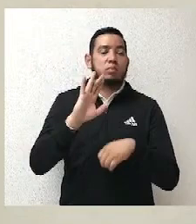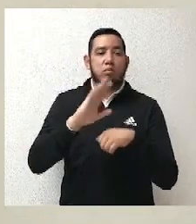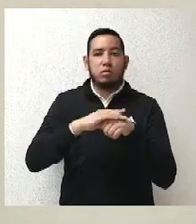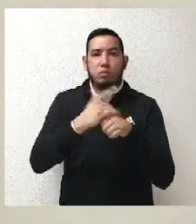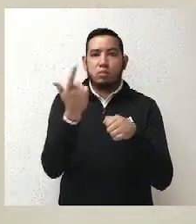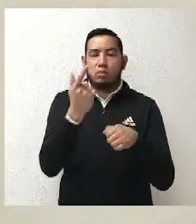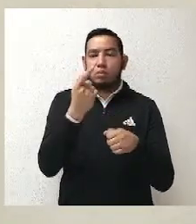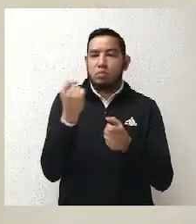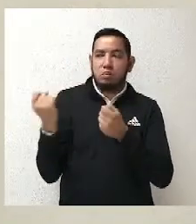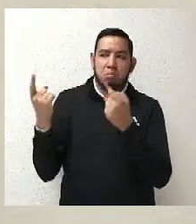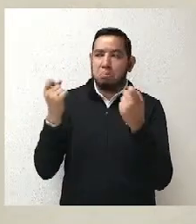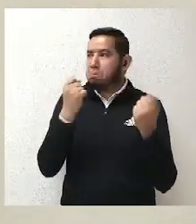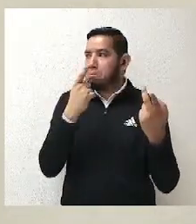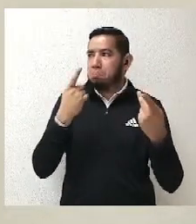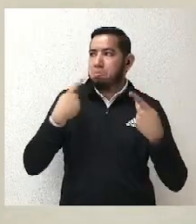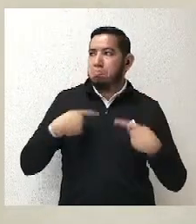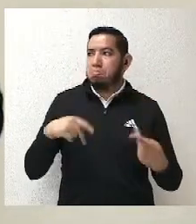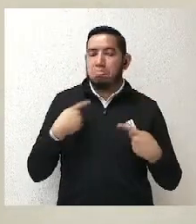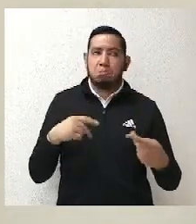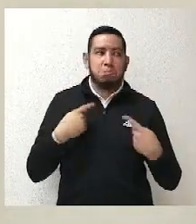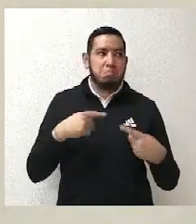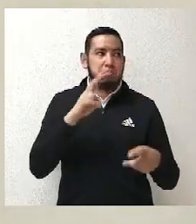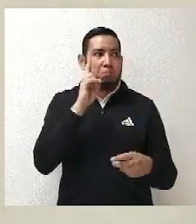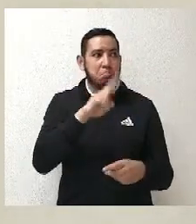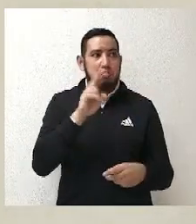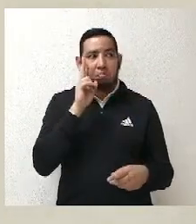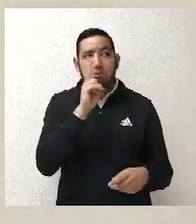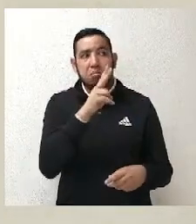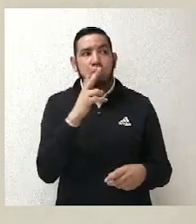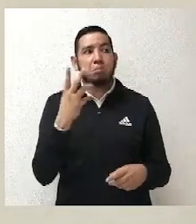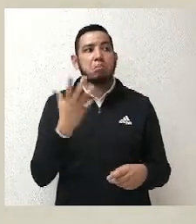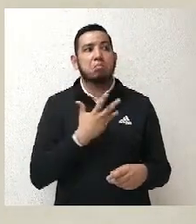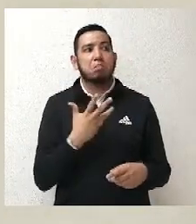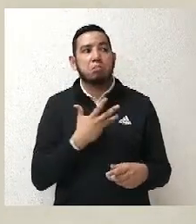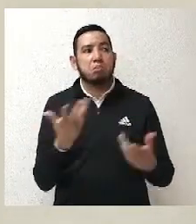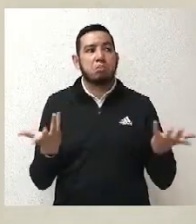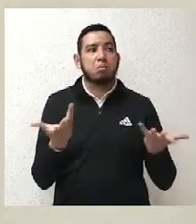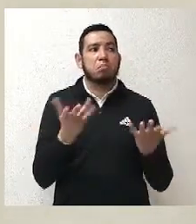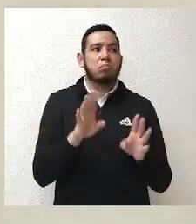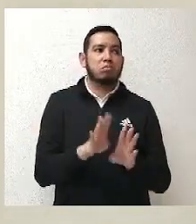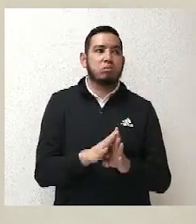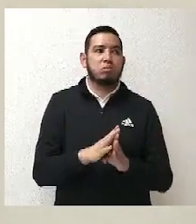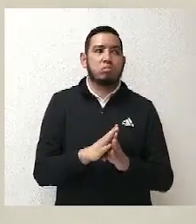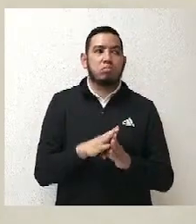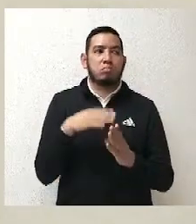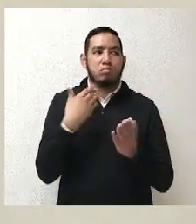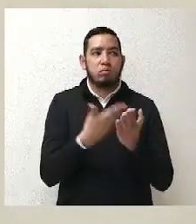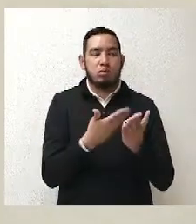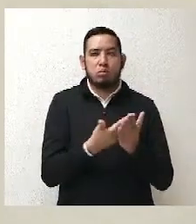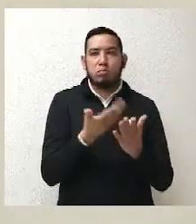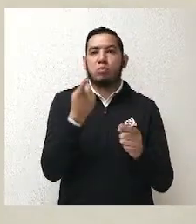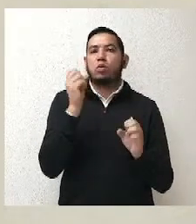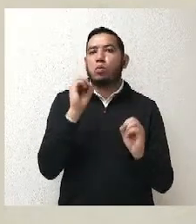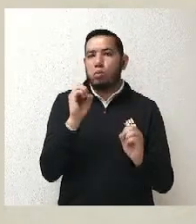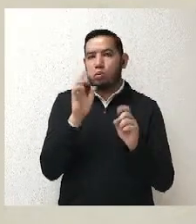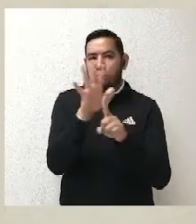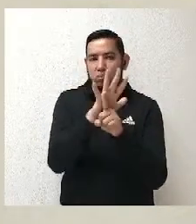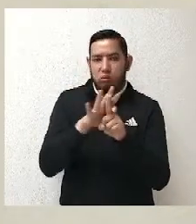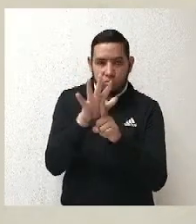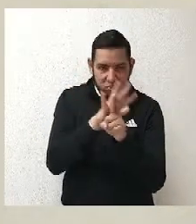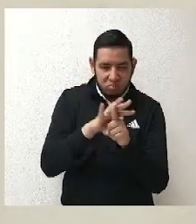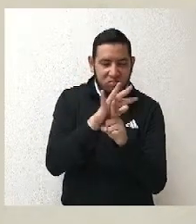específicas que le pidieron tener conocimiento del medio de convicción. Aquí hay que platicarles un poquito más qué eran estas pruebas supervenientes.